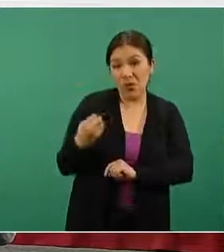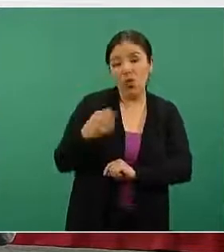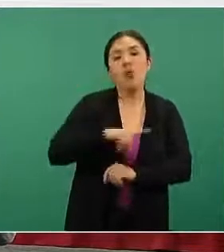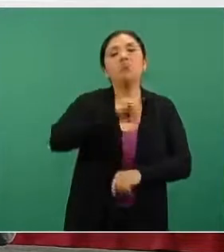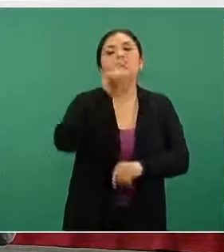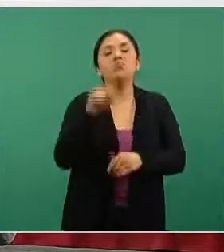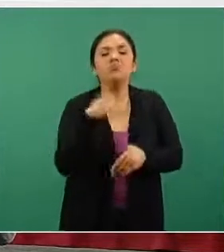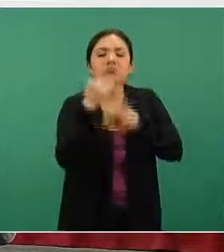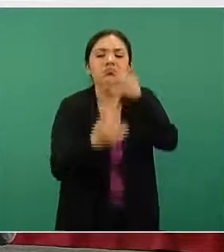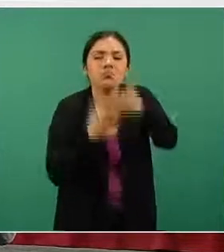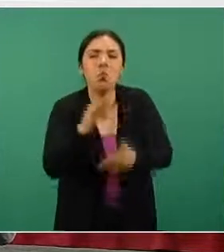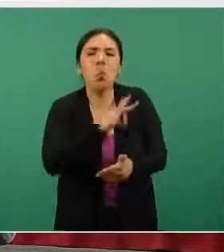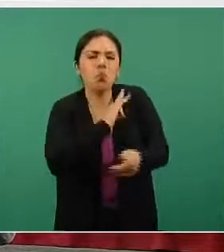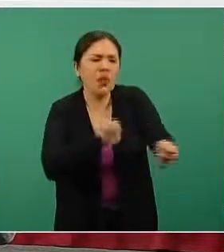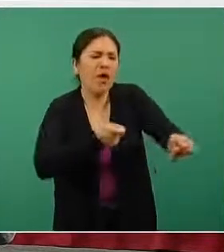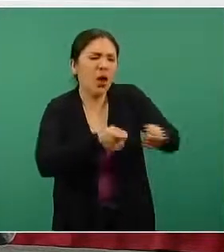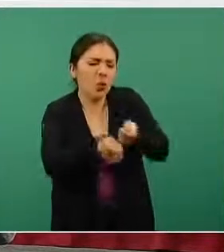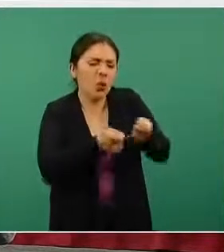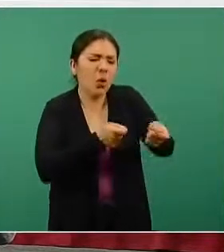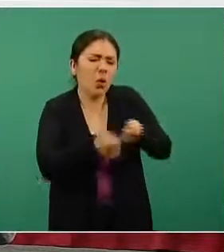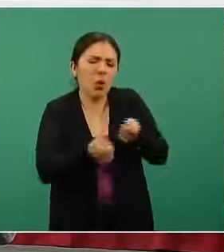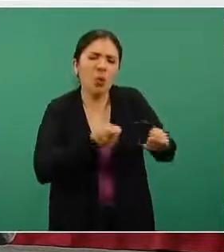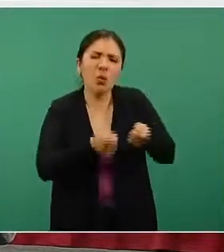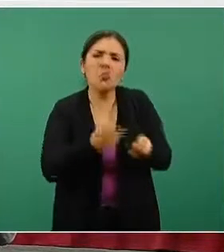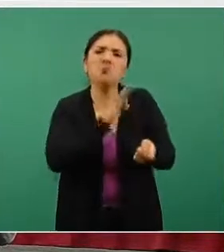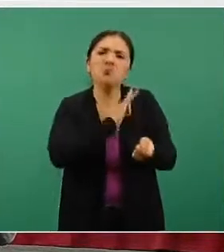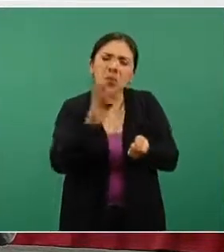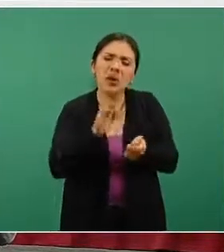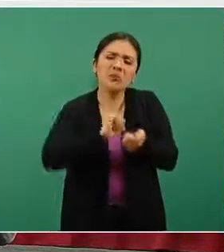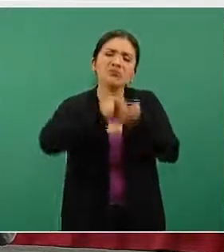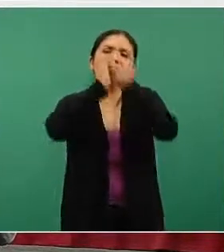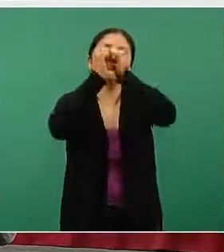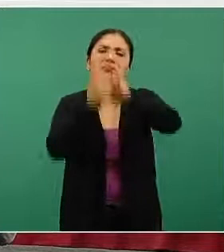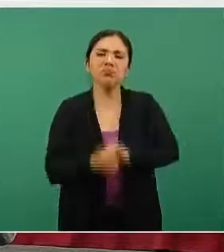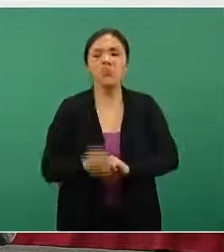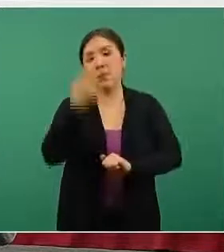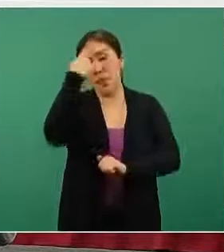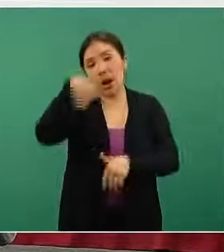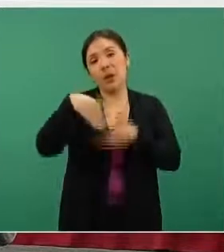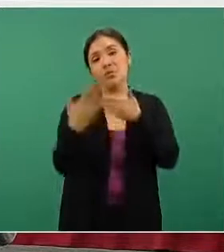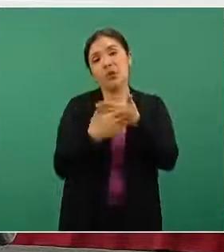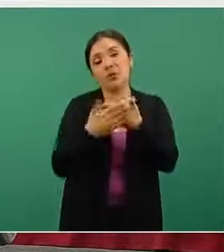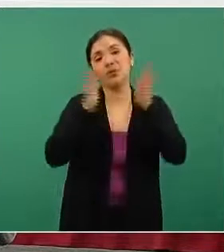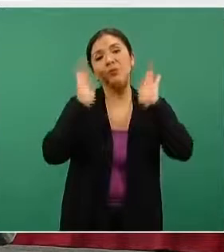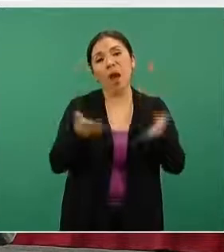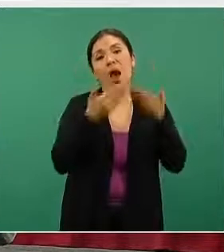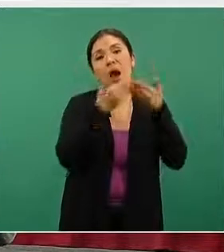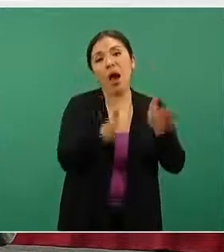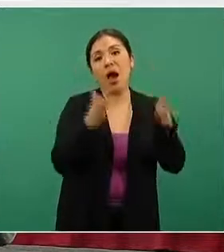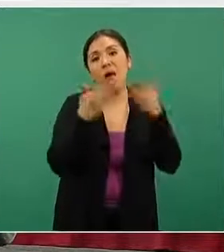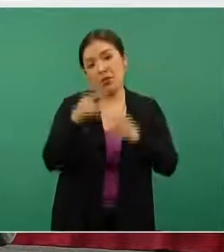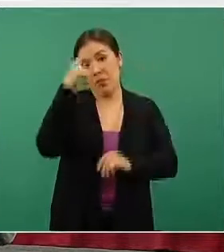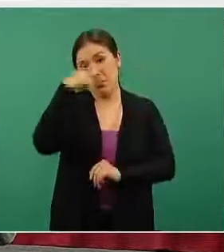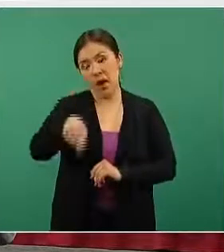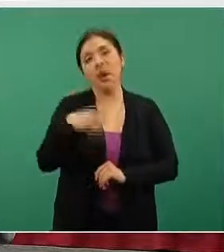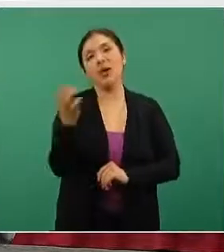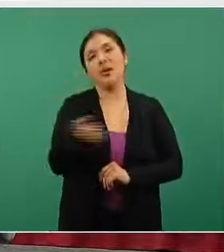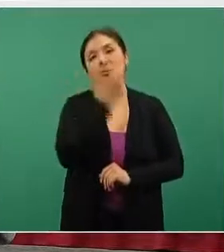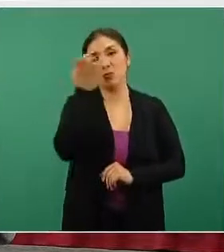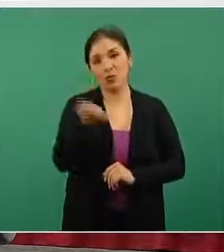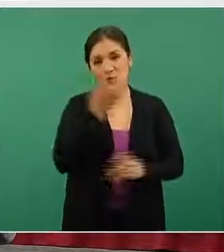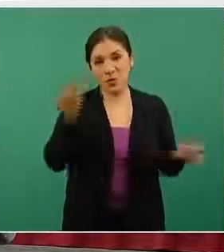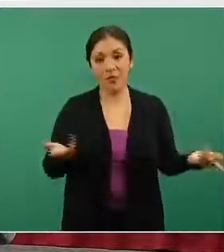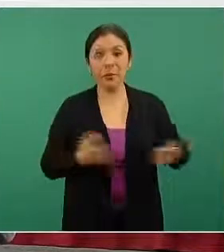pero que han tenido un control sostenido y que podrían ser candidatos a una próxima apertura de las